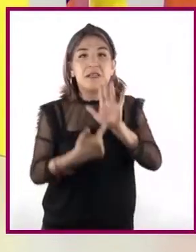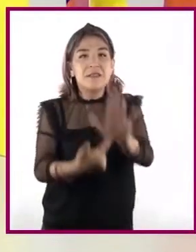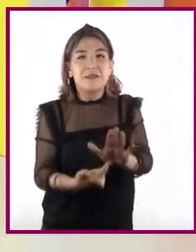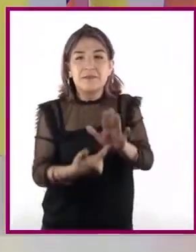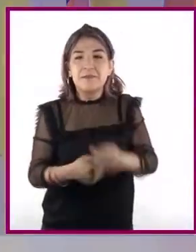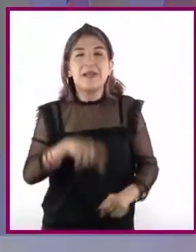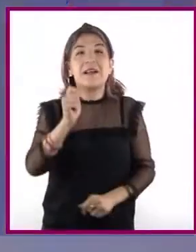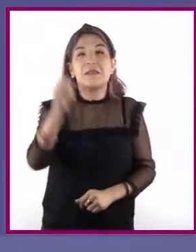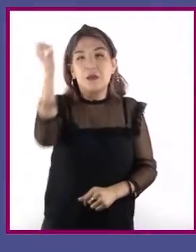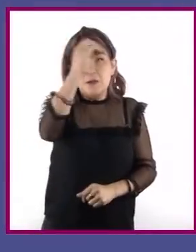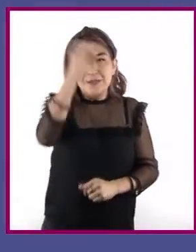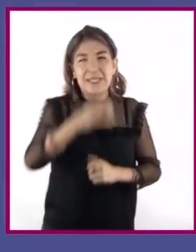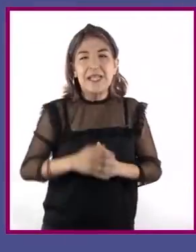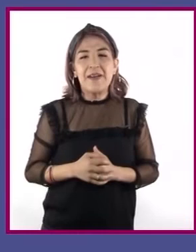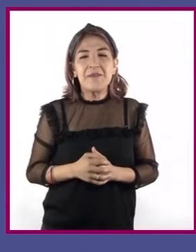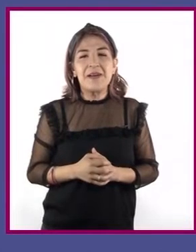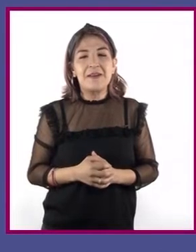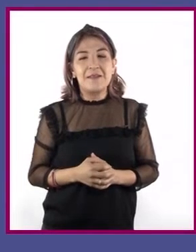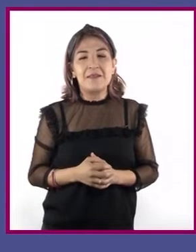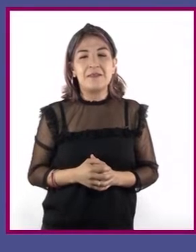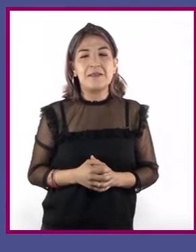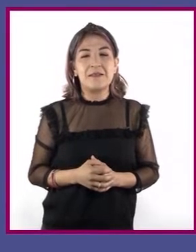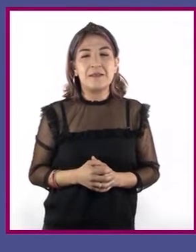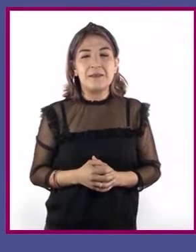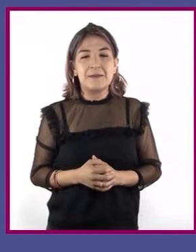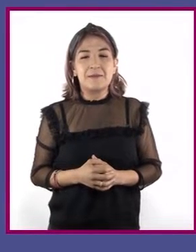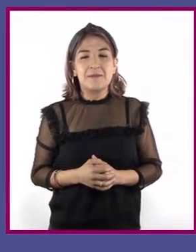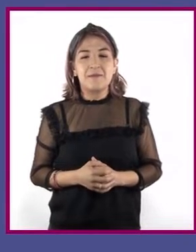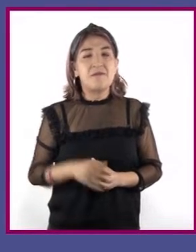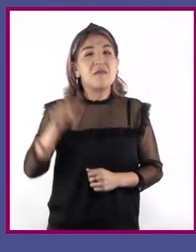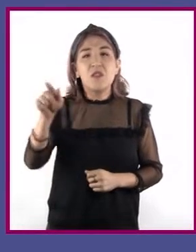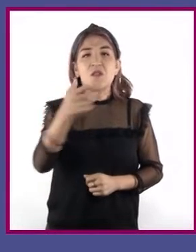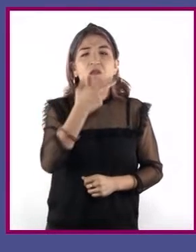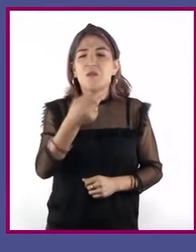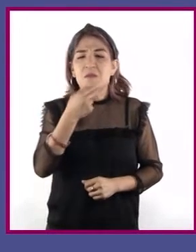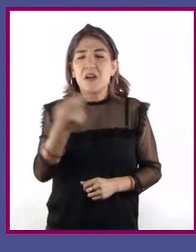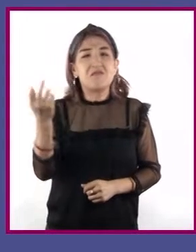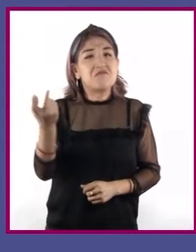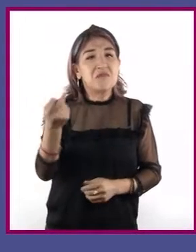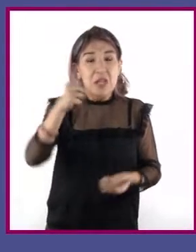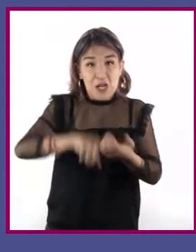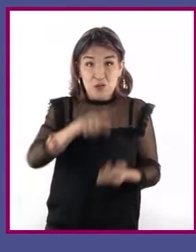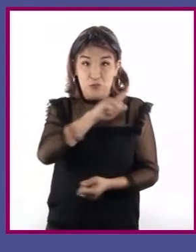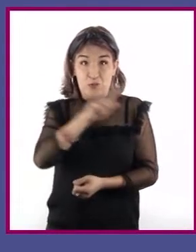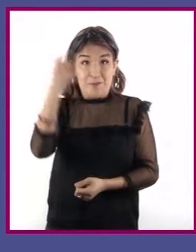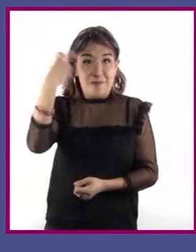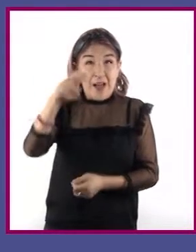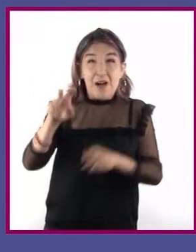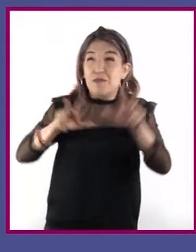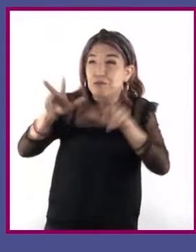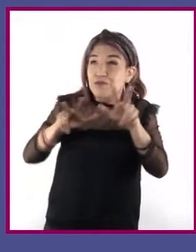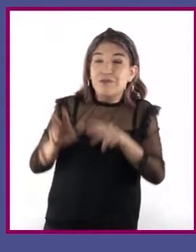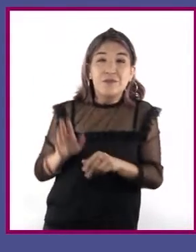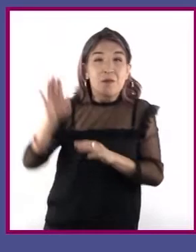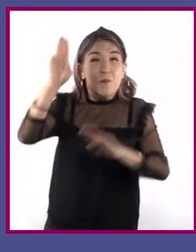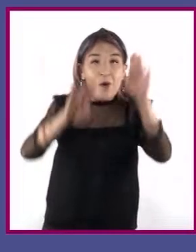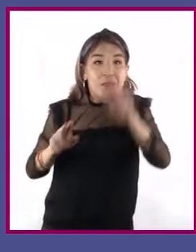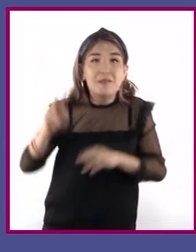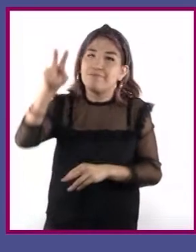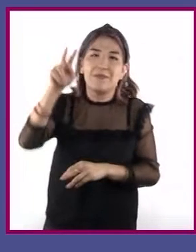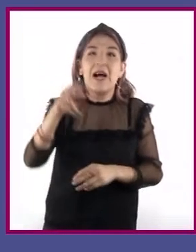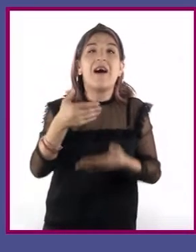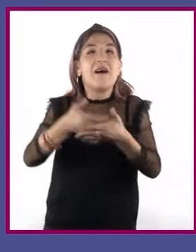es una opinión. Pero Fernando no viaja solo hacia la cima del Everest. Hace dos semanas